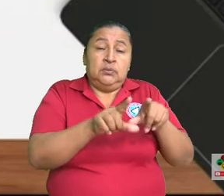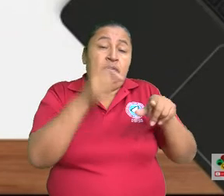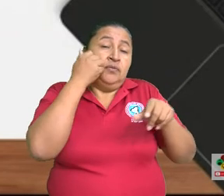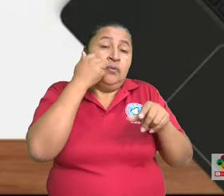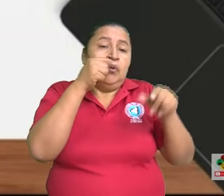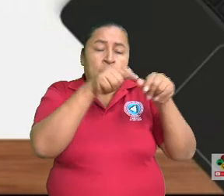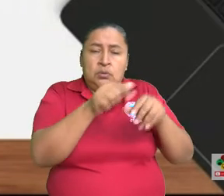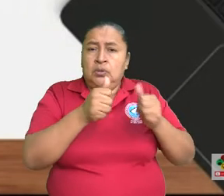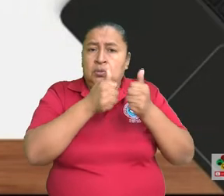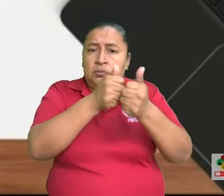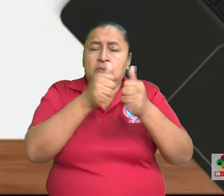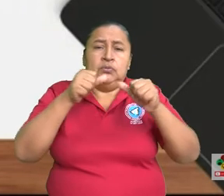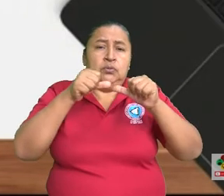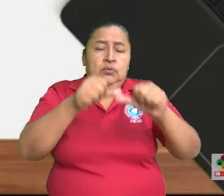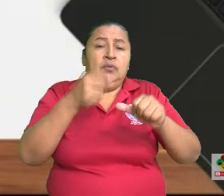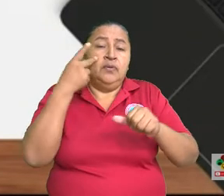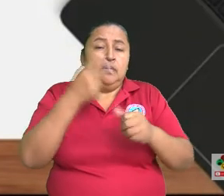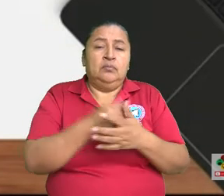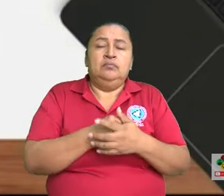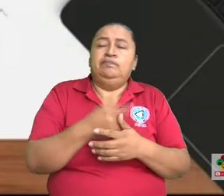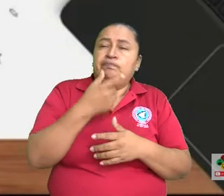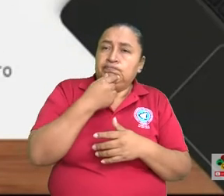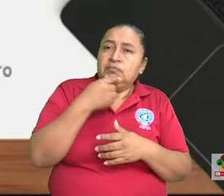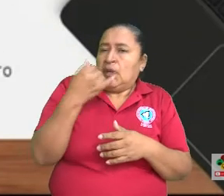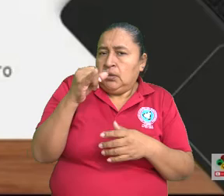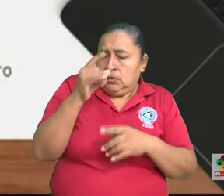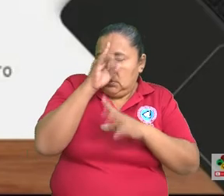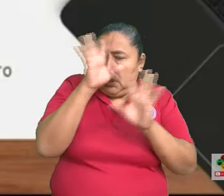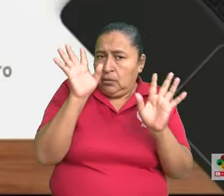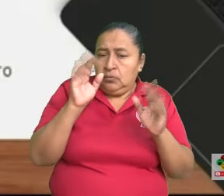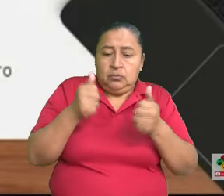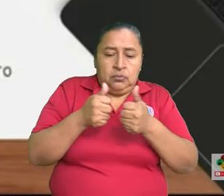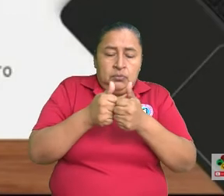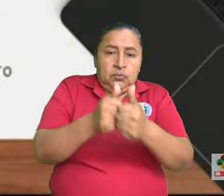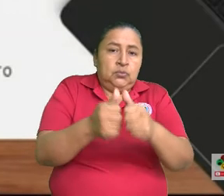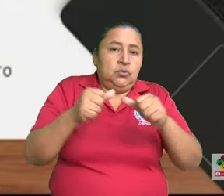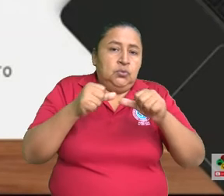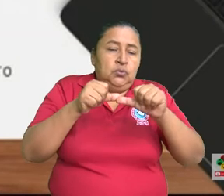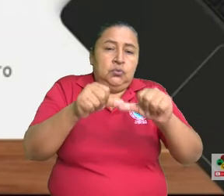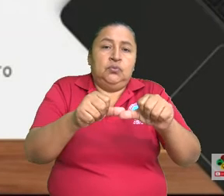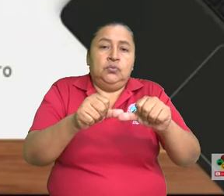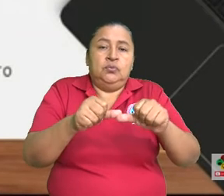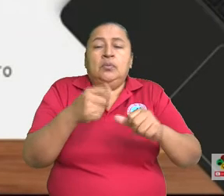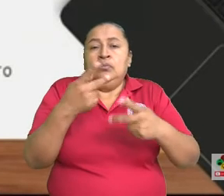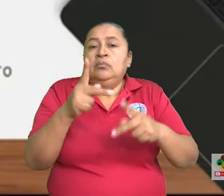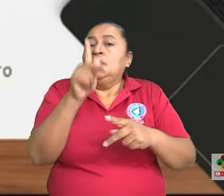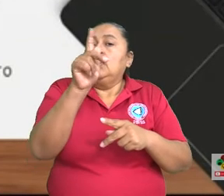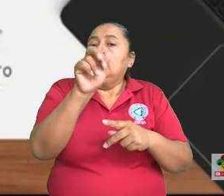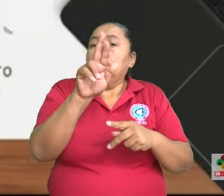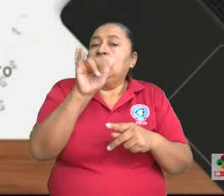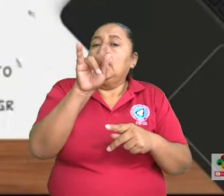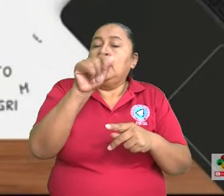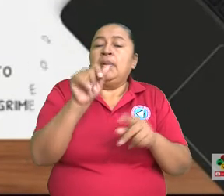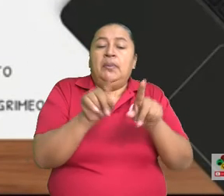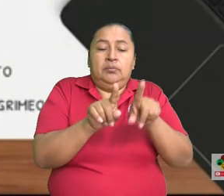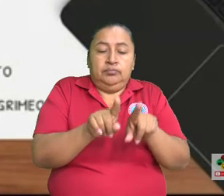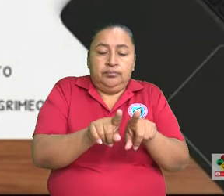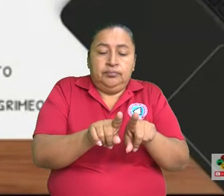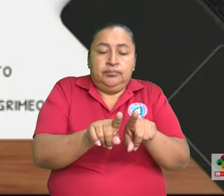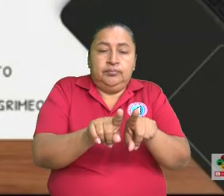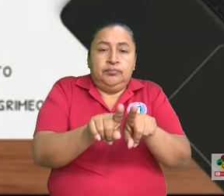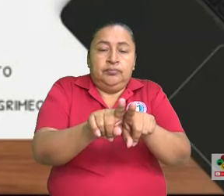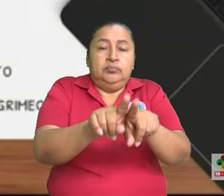ustedes lo continúan viendo. Claro, el seguimiento es continuo, ¿verdad? Y, pues, las terapias van paralelos al